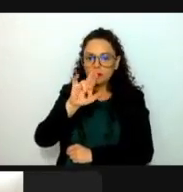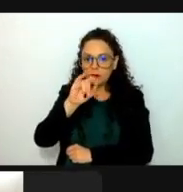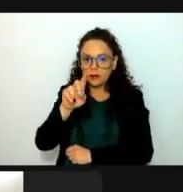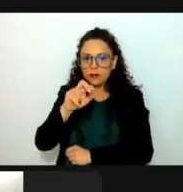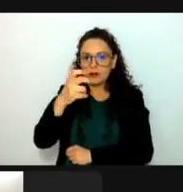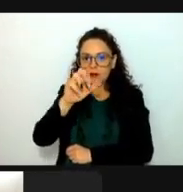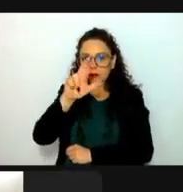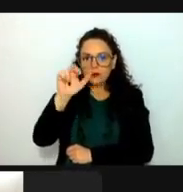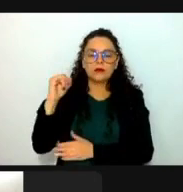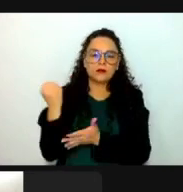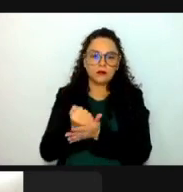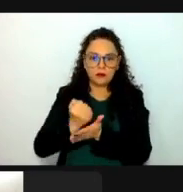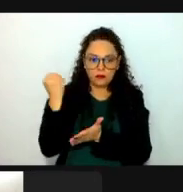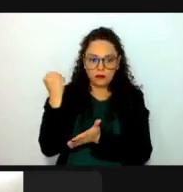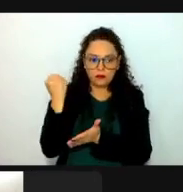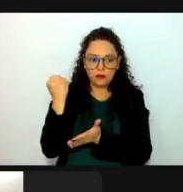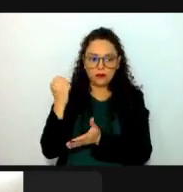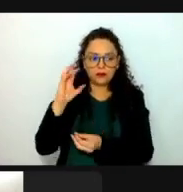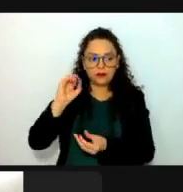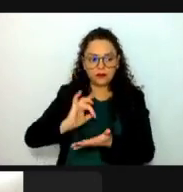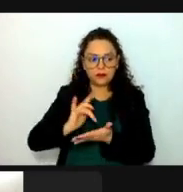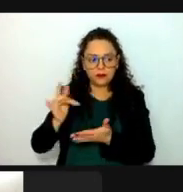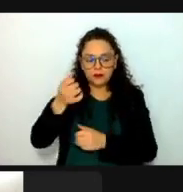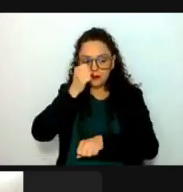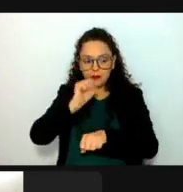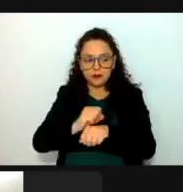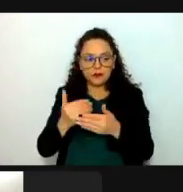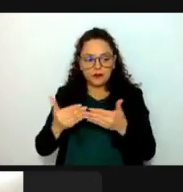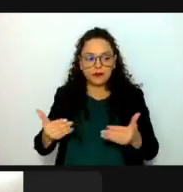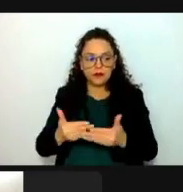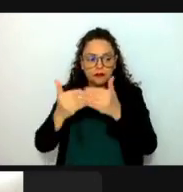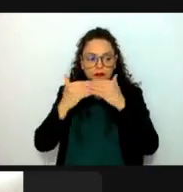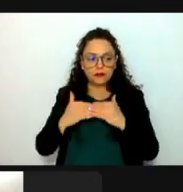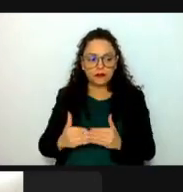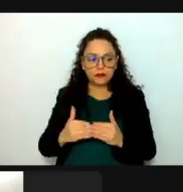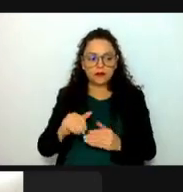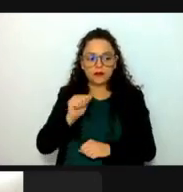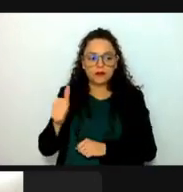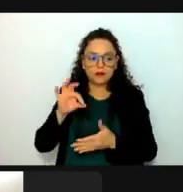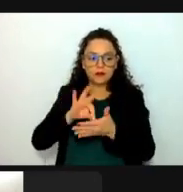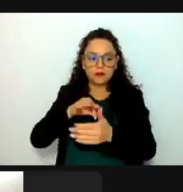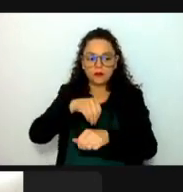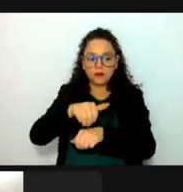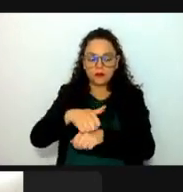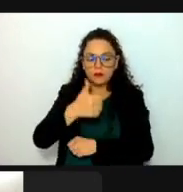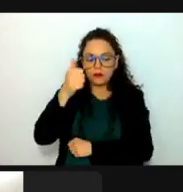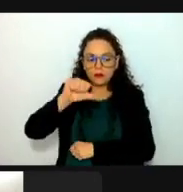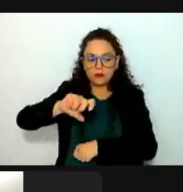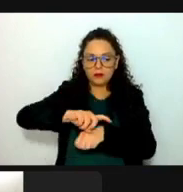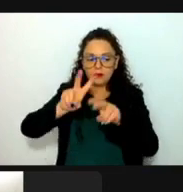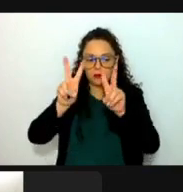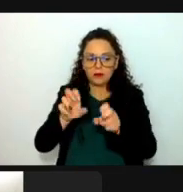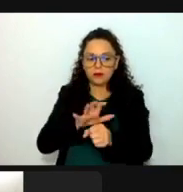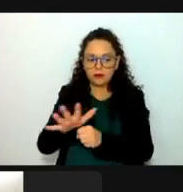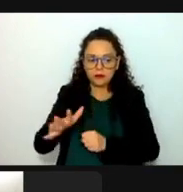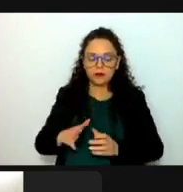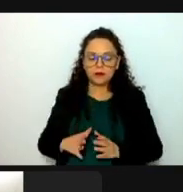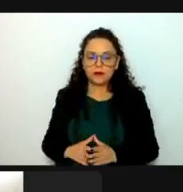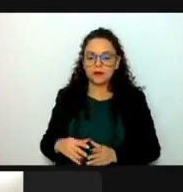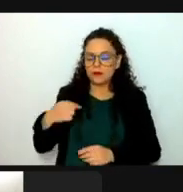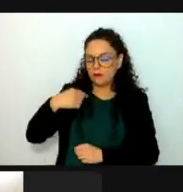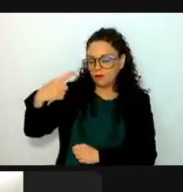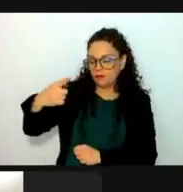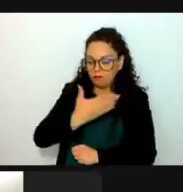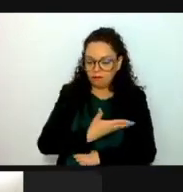Muchas gracias, diputada secretaria. Le pido, por favor, proceda al desahogo del punto seis del orden del día. Por instrucciones de la